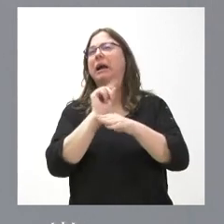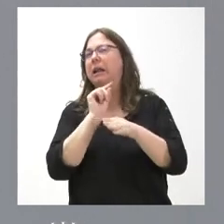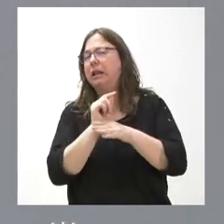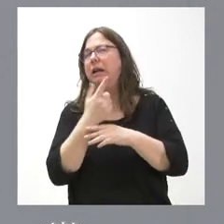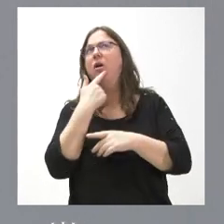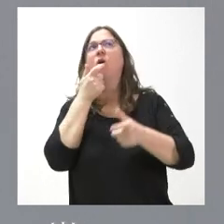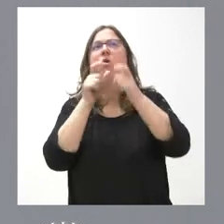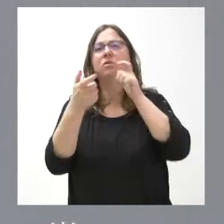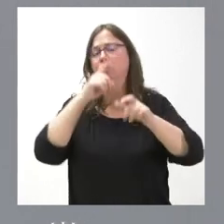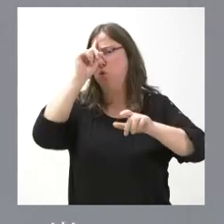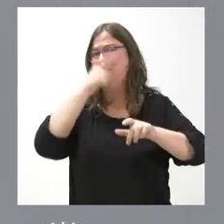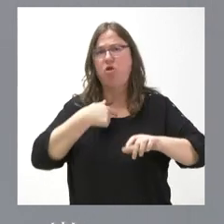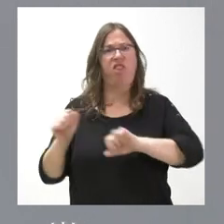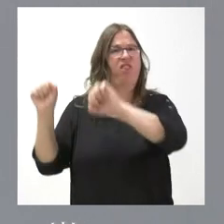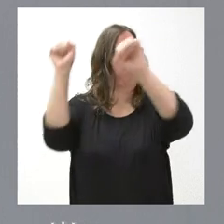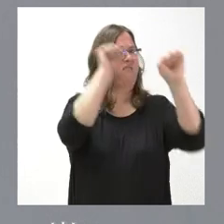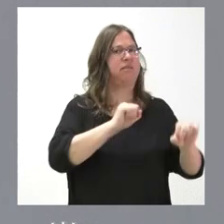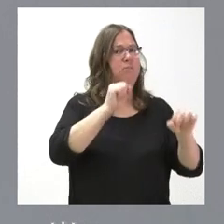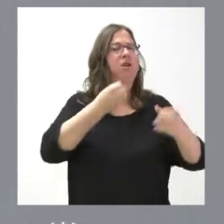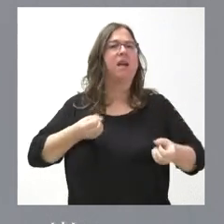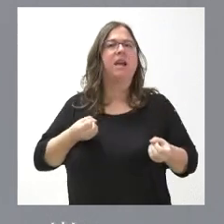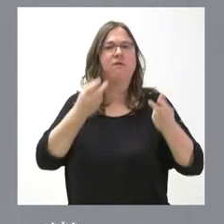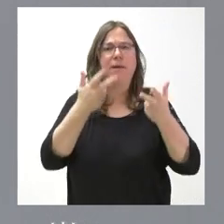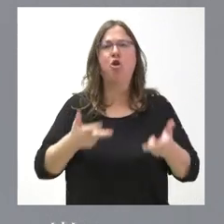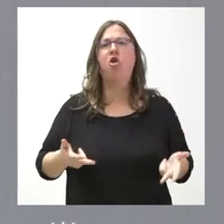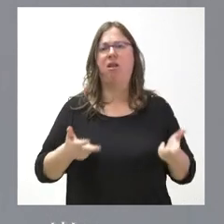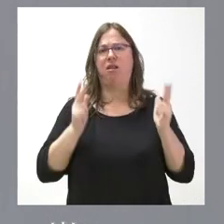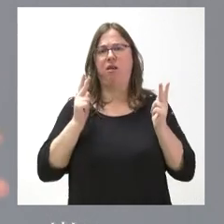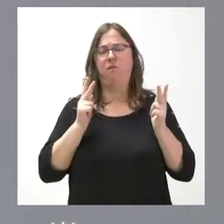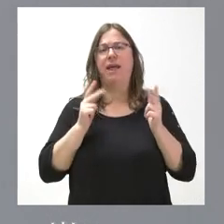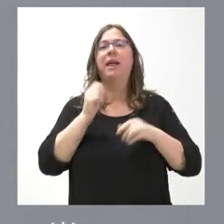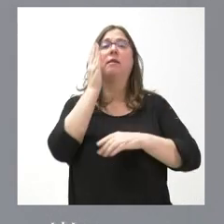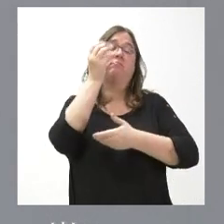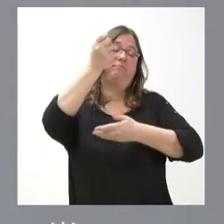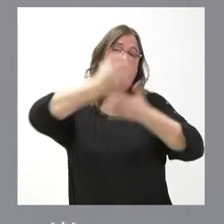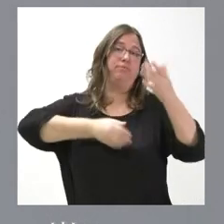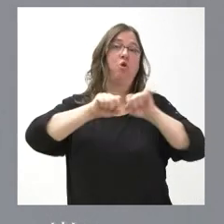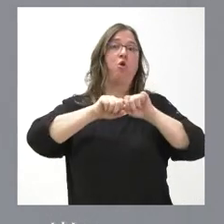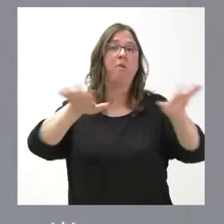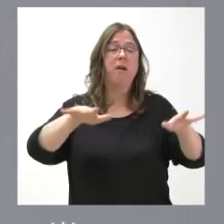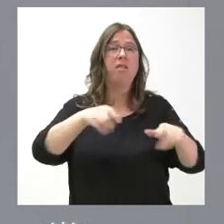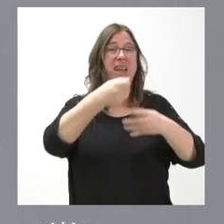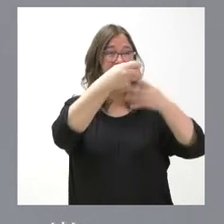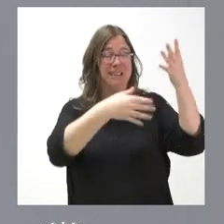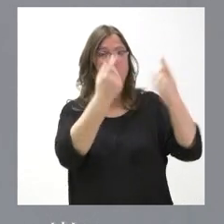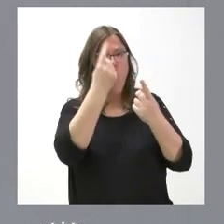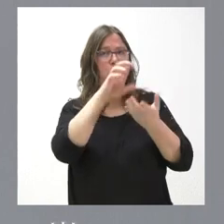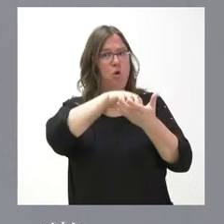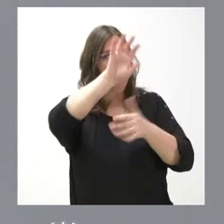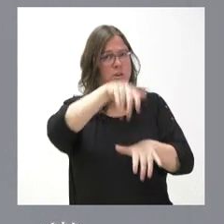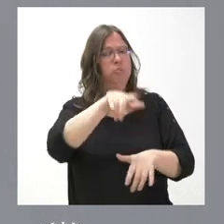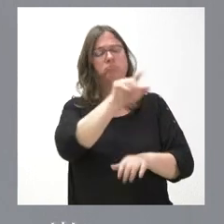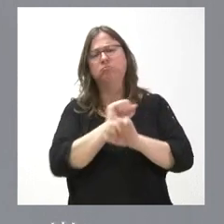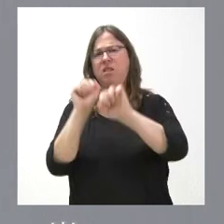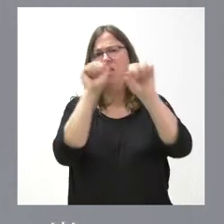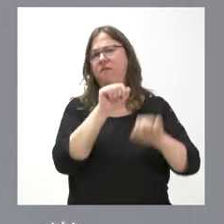sé qué insultos. Nosotros defendemos la información libre, defendemos a los medios de comunicación. En ese listado hay muchos medios de comunicación de Castilla y León. Y nosotros